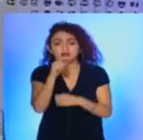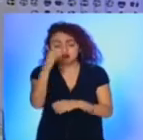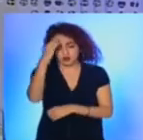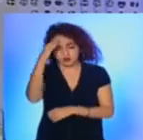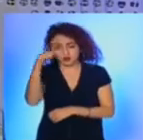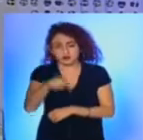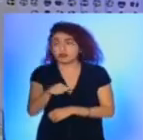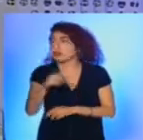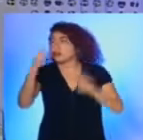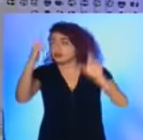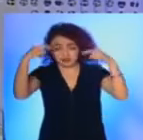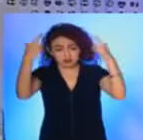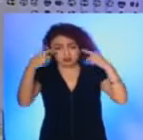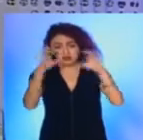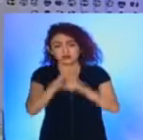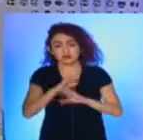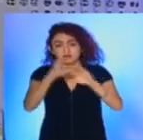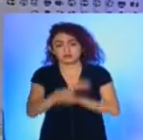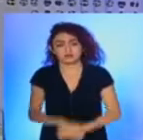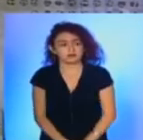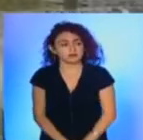como El Rey que Canta.